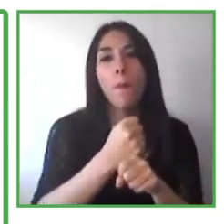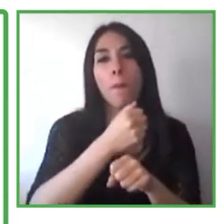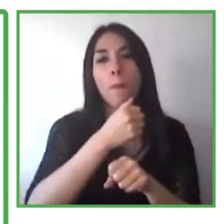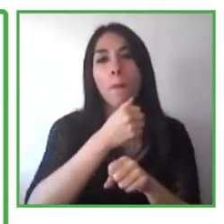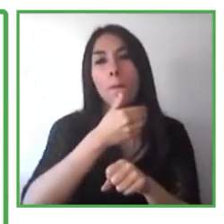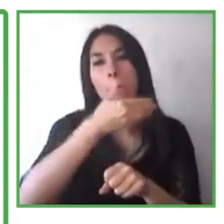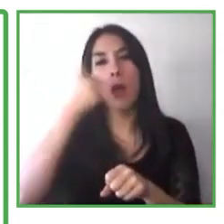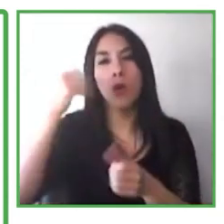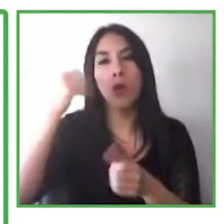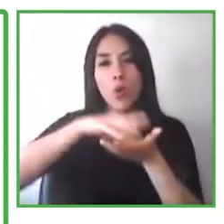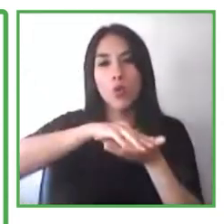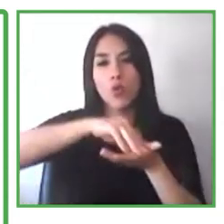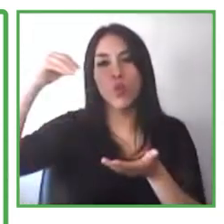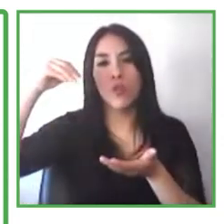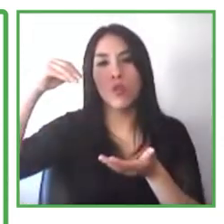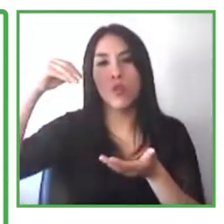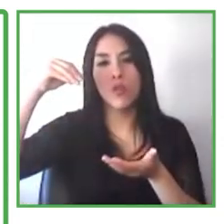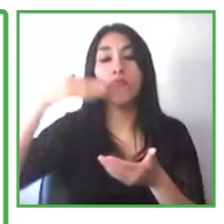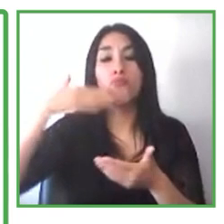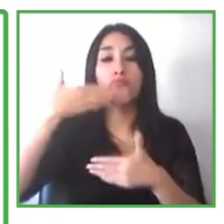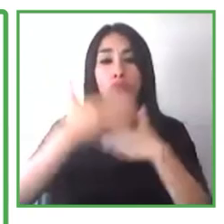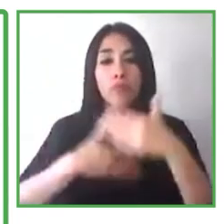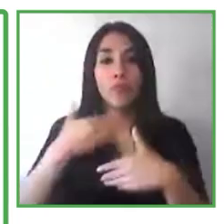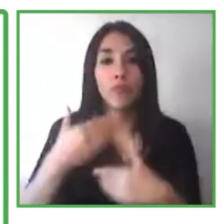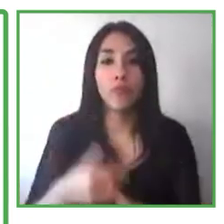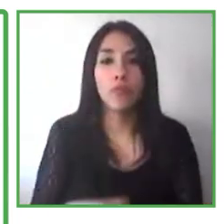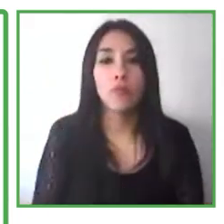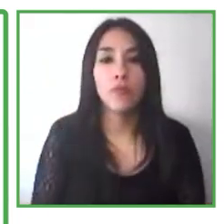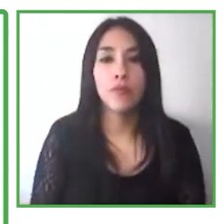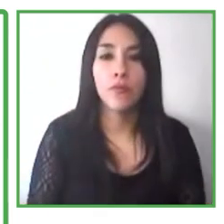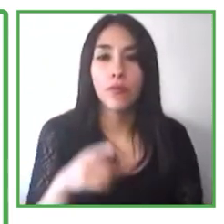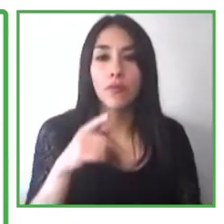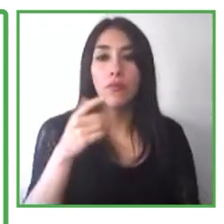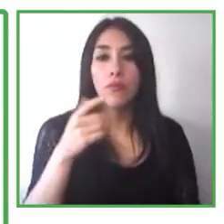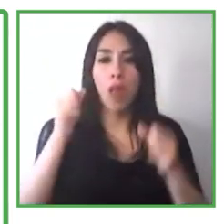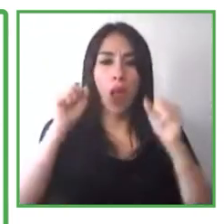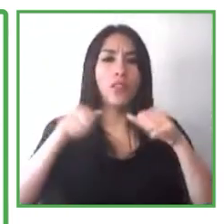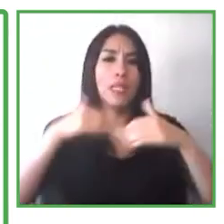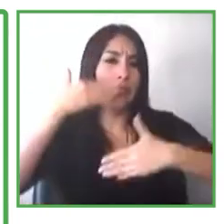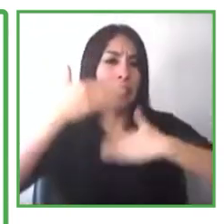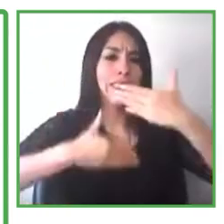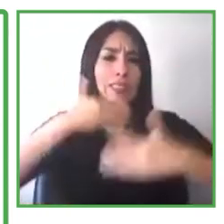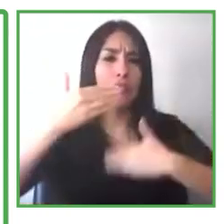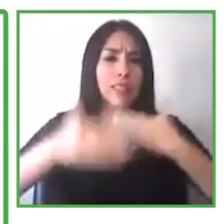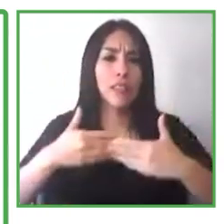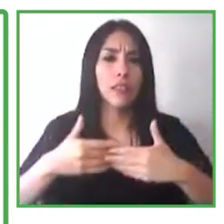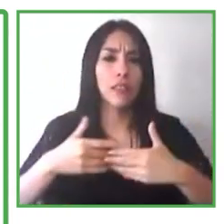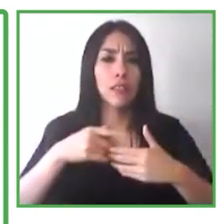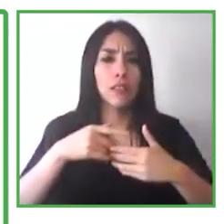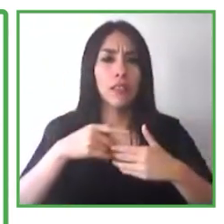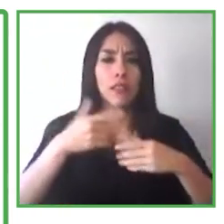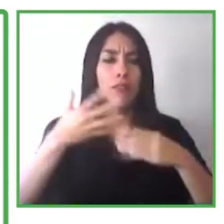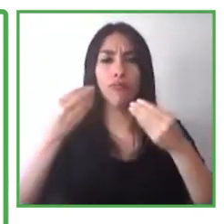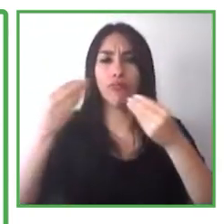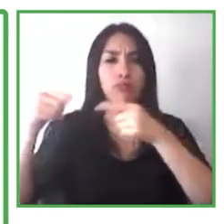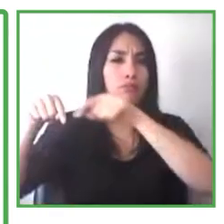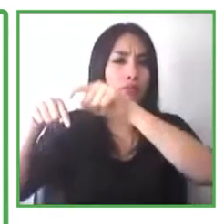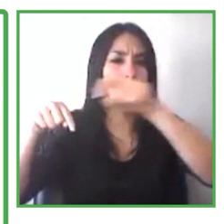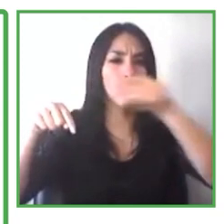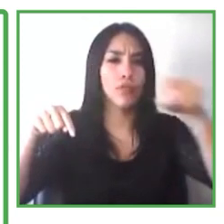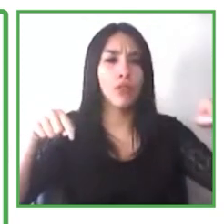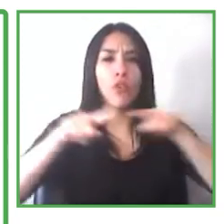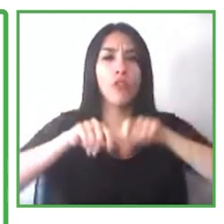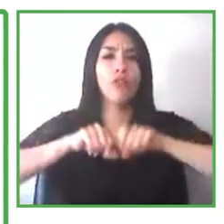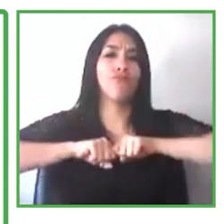funcionando bastante bien para nosotros y es un proceso que estamos tratando de replicar en otras partes del mundo. Entonces mi experiencia es que muchas personas con